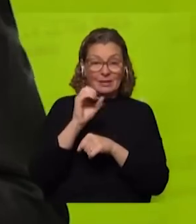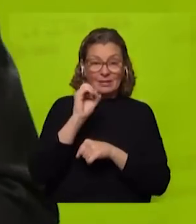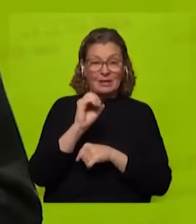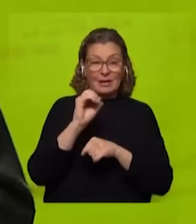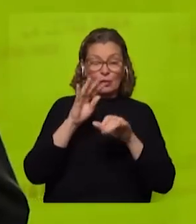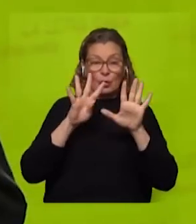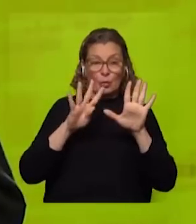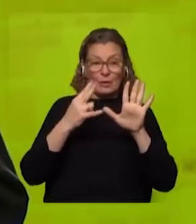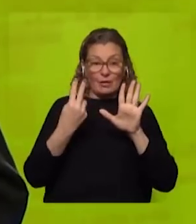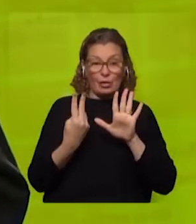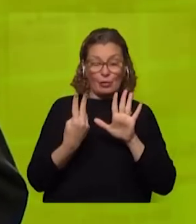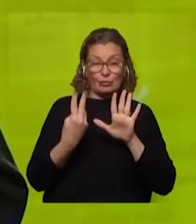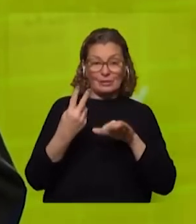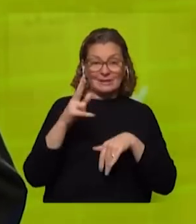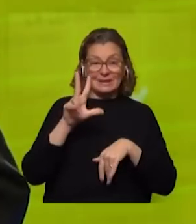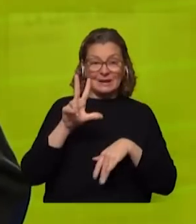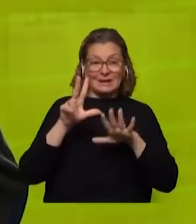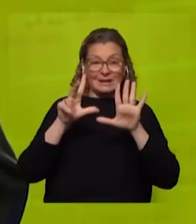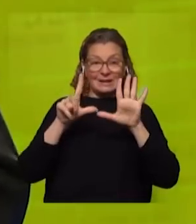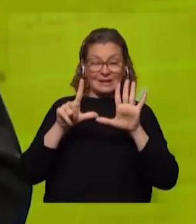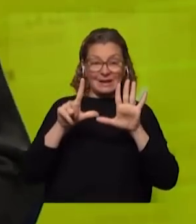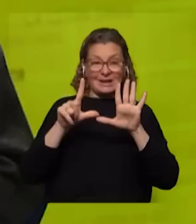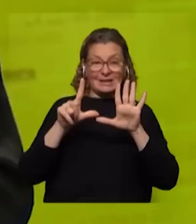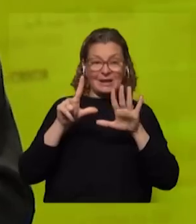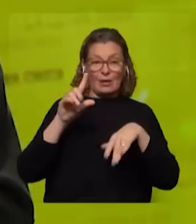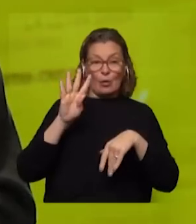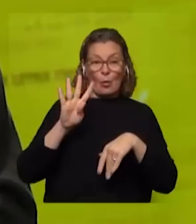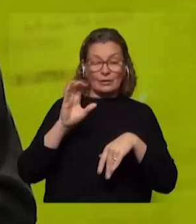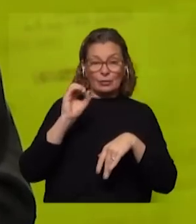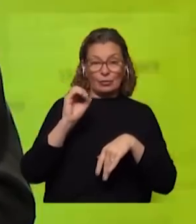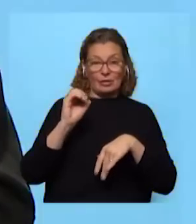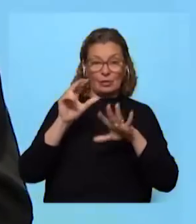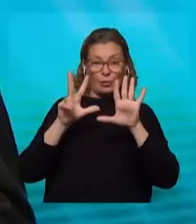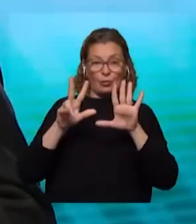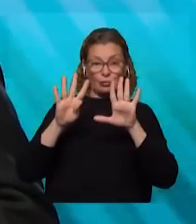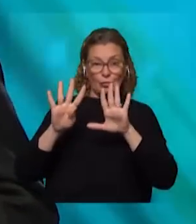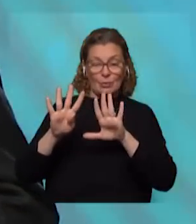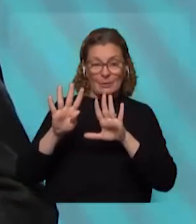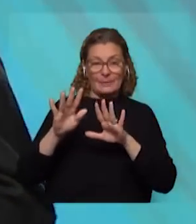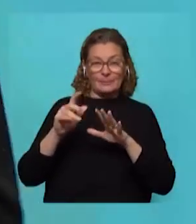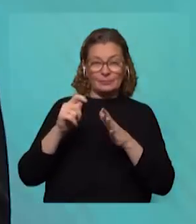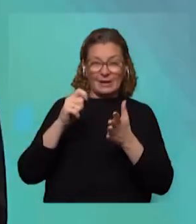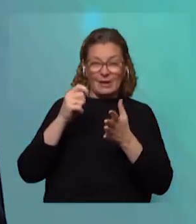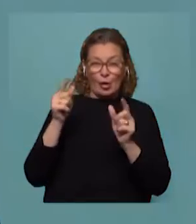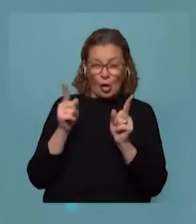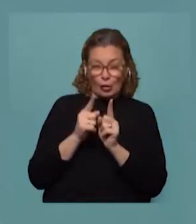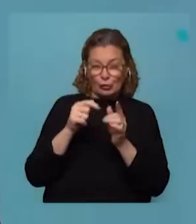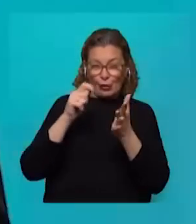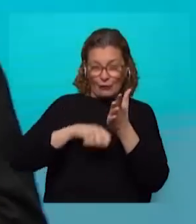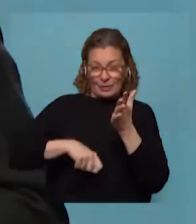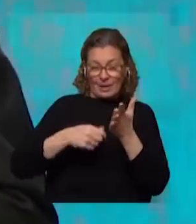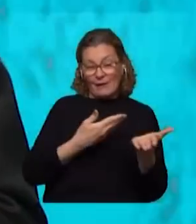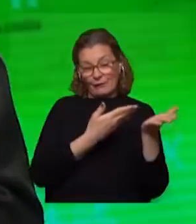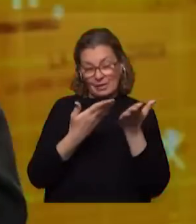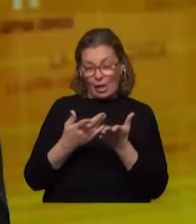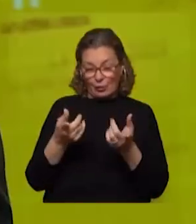texto breve y confirma, dentro de lo posible, al 092-374-089. Están invitados e invitados